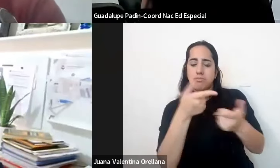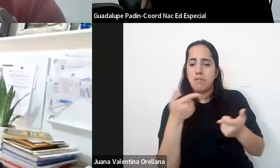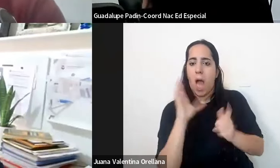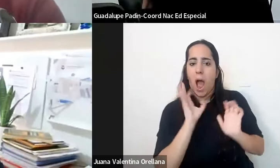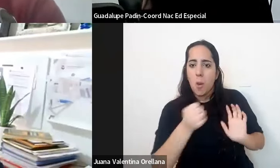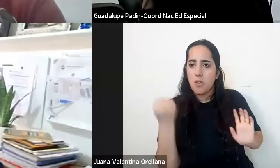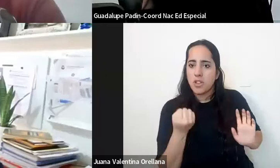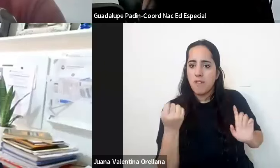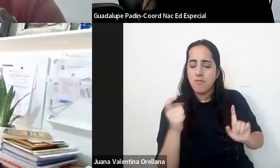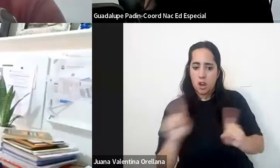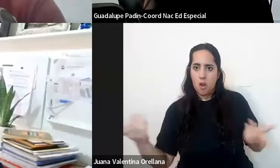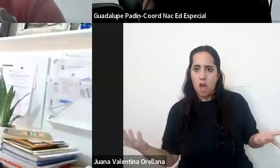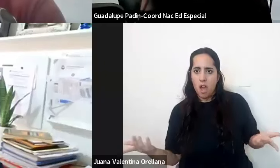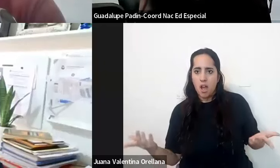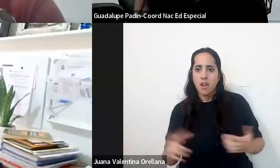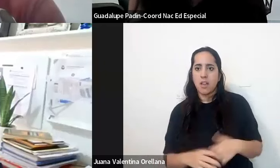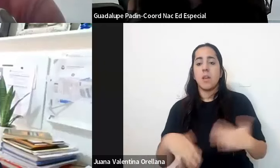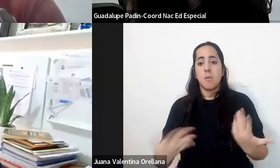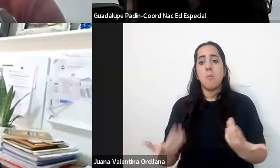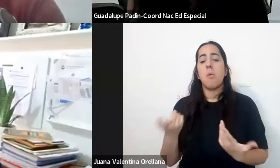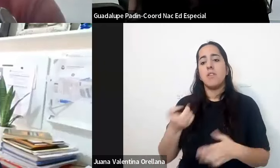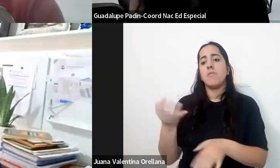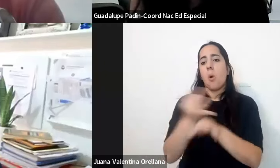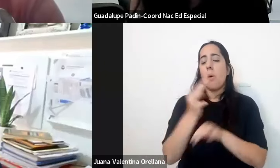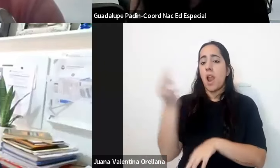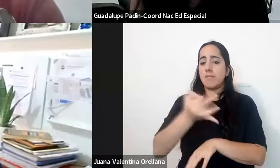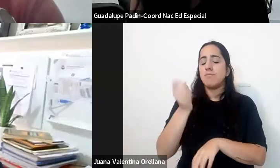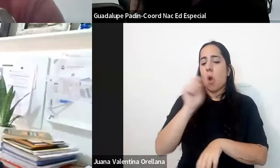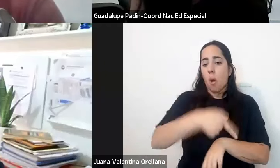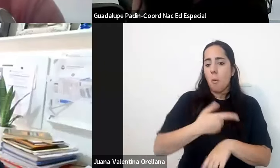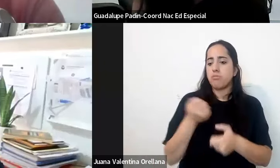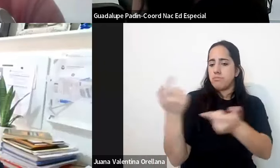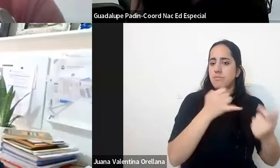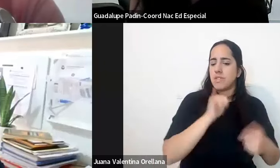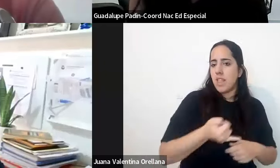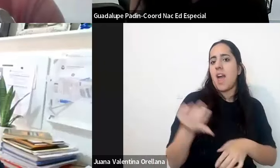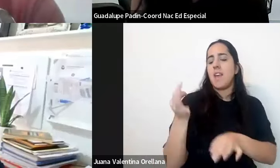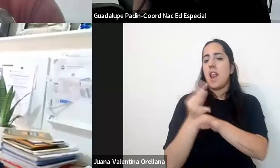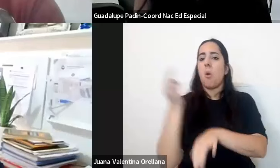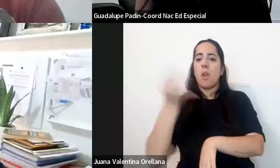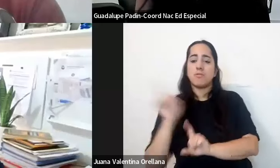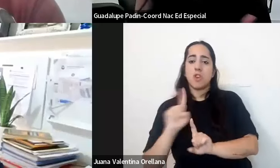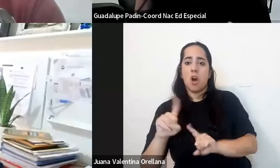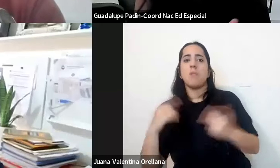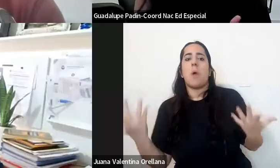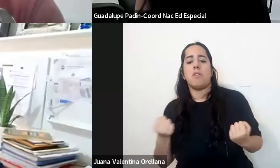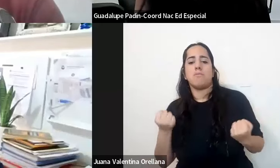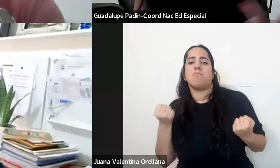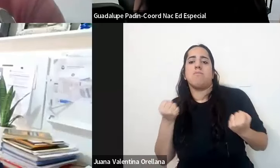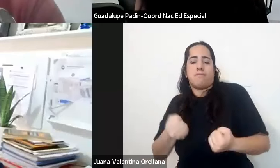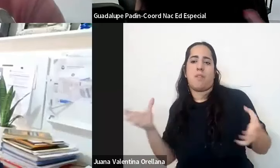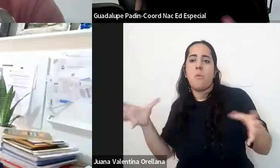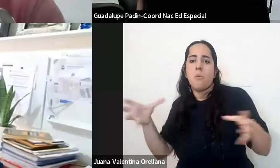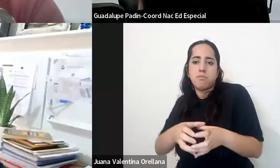y se puede brindar en uno y en otro espacio cómo hacemos para fortalecer esas dos cuestiones no se trata de